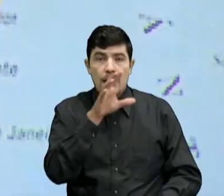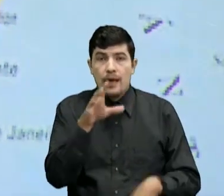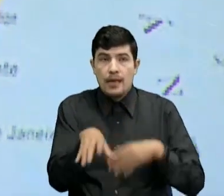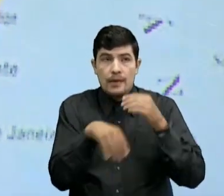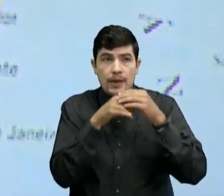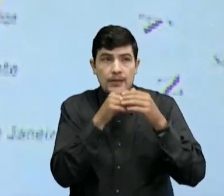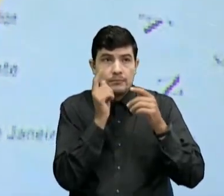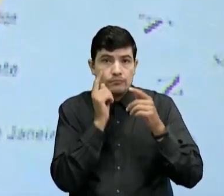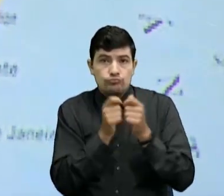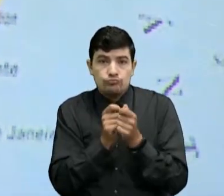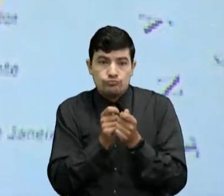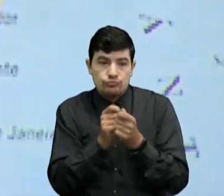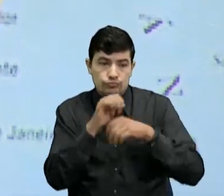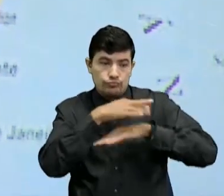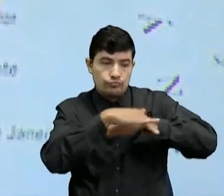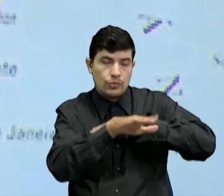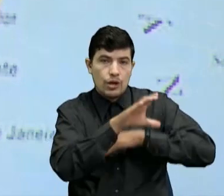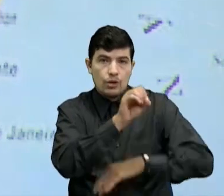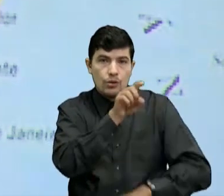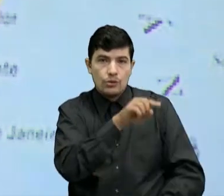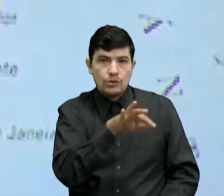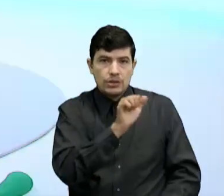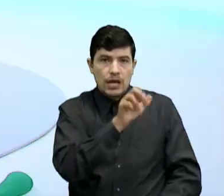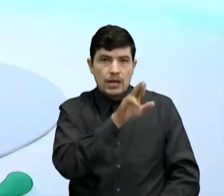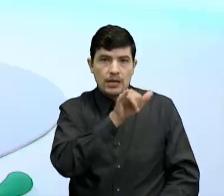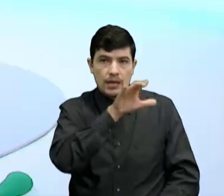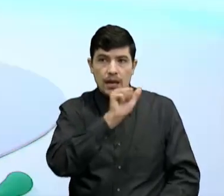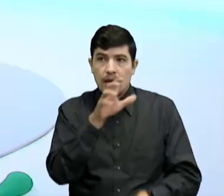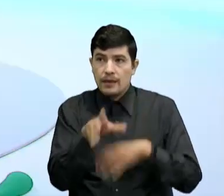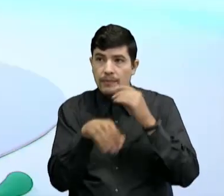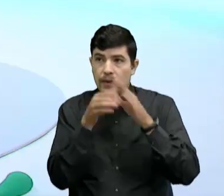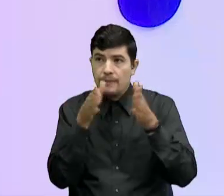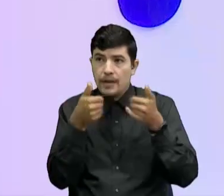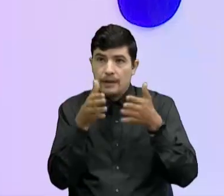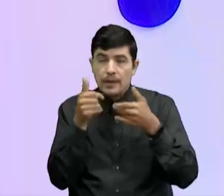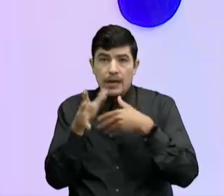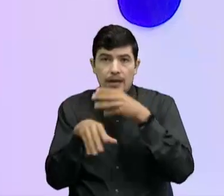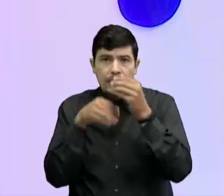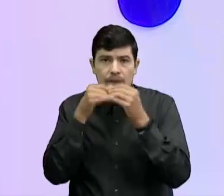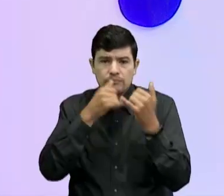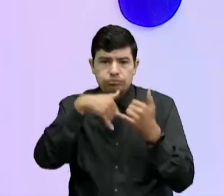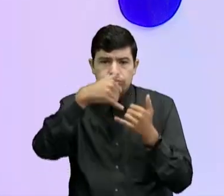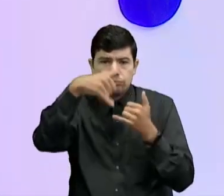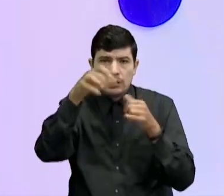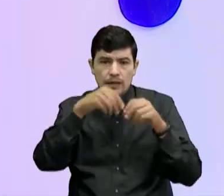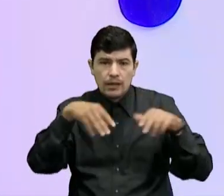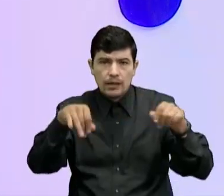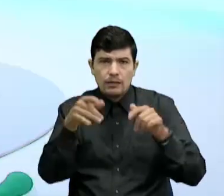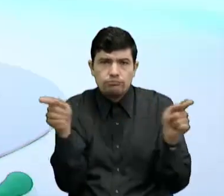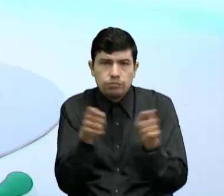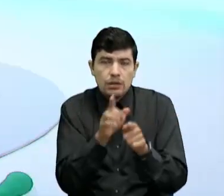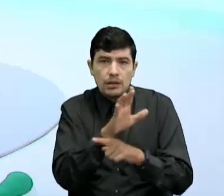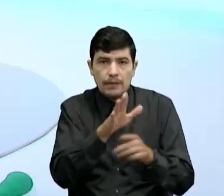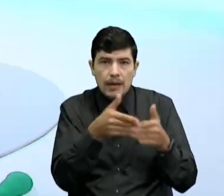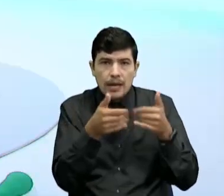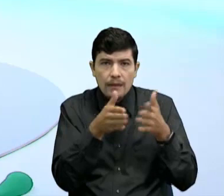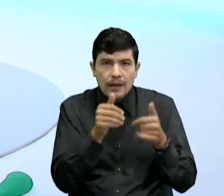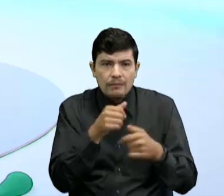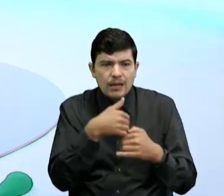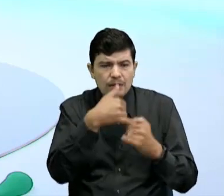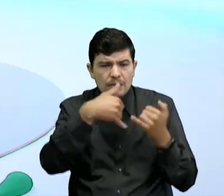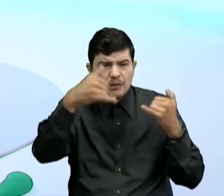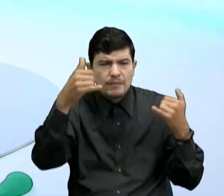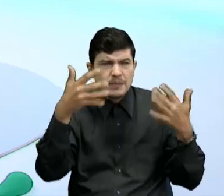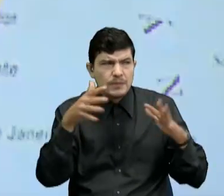fronteras Con marítimas Con Costa Rica Y Panamá Y también tenemos La frontera terrestre Más corta De nuestro país Que es la frontera Con Panamá Que tiene como